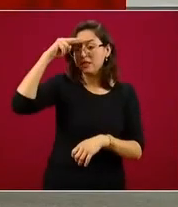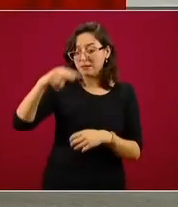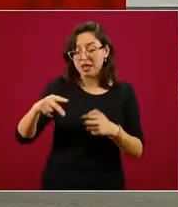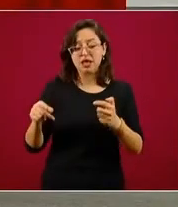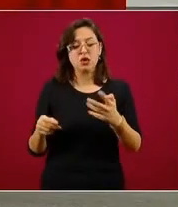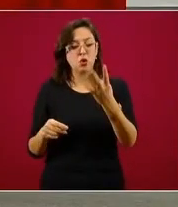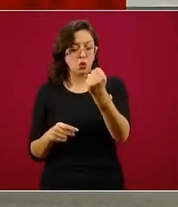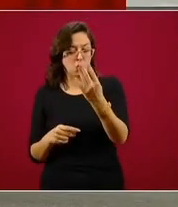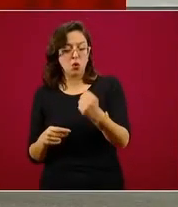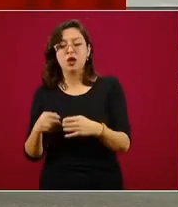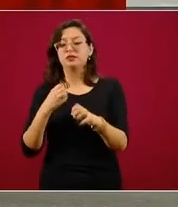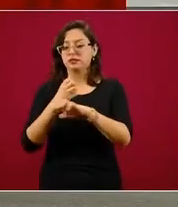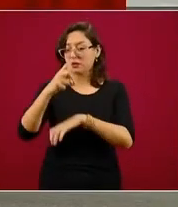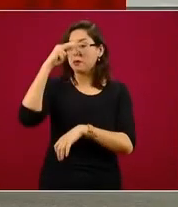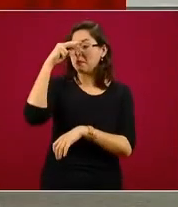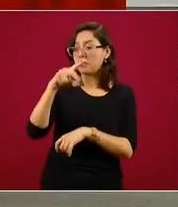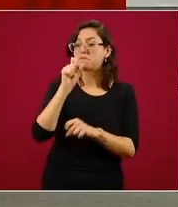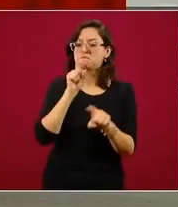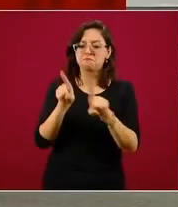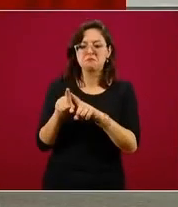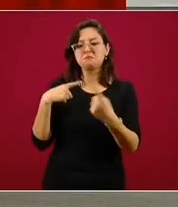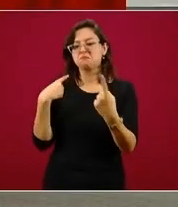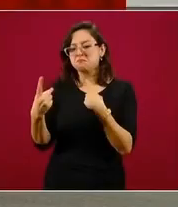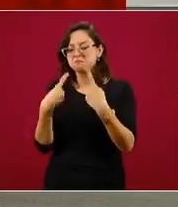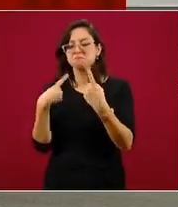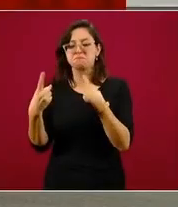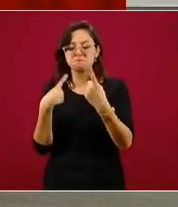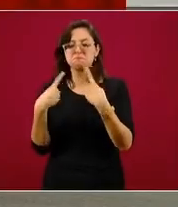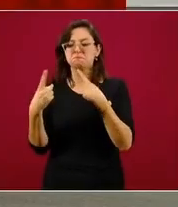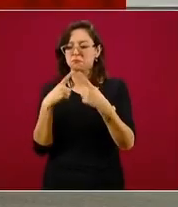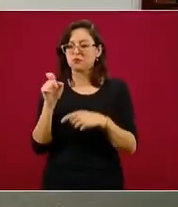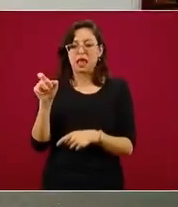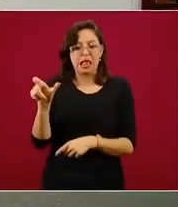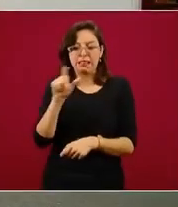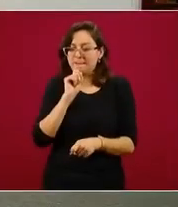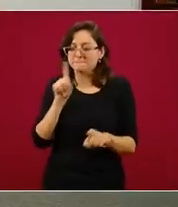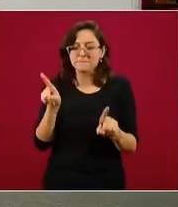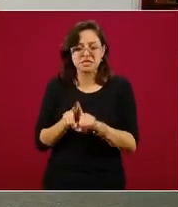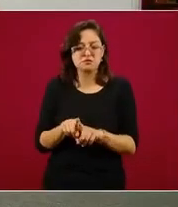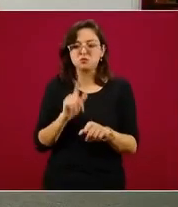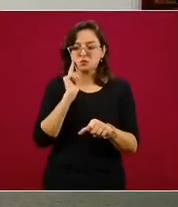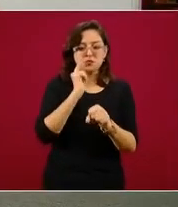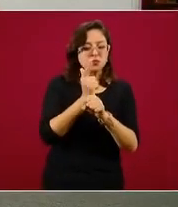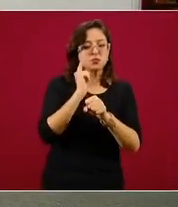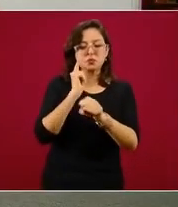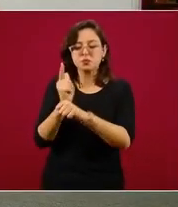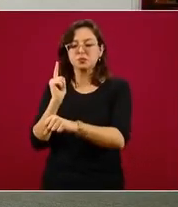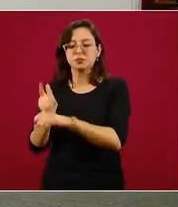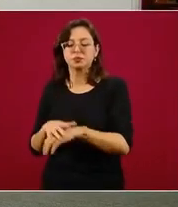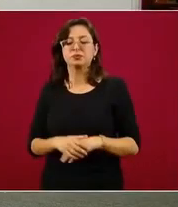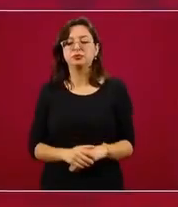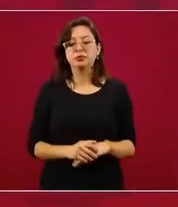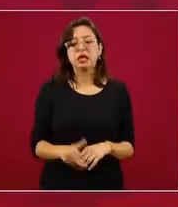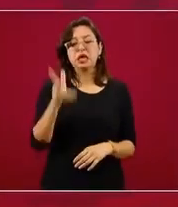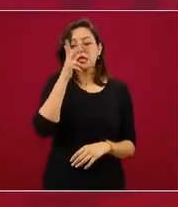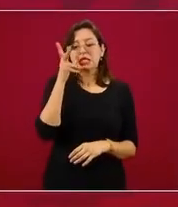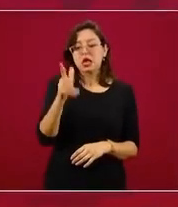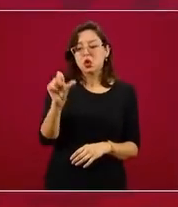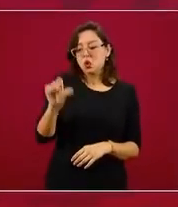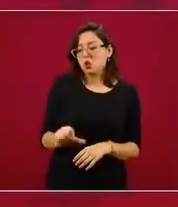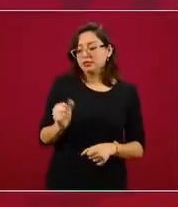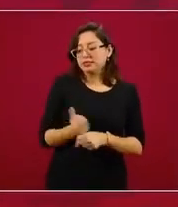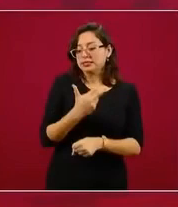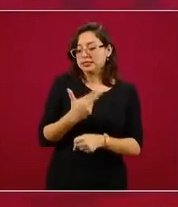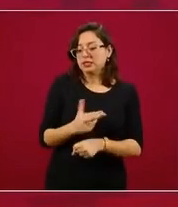referí a él, porque también tenemos un diálogo muy, muy continuo y él también ha identificado este tipo de patrones. De Hidalgo hoy fue con los funcionarios de Salud,